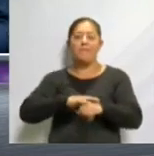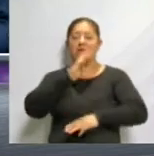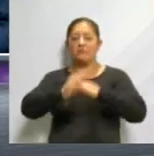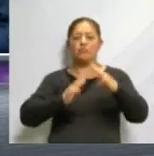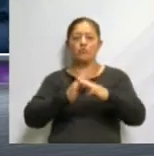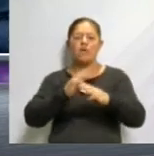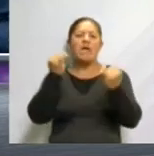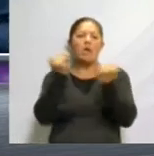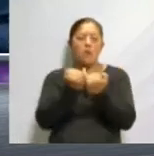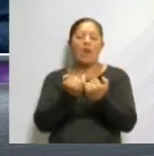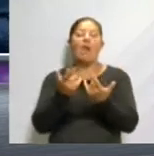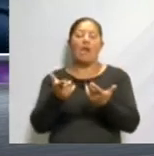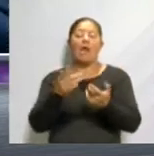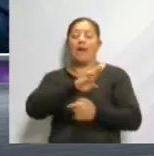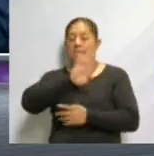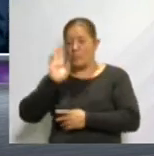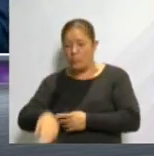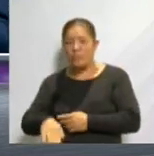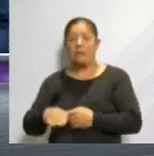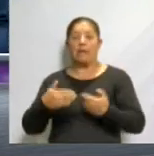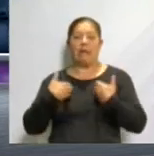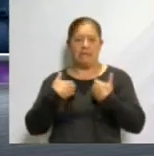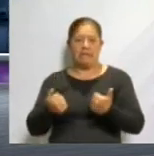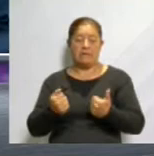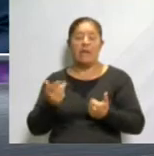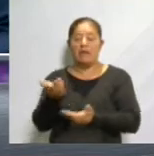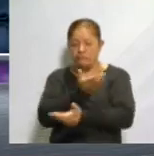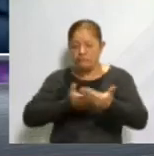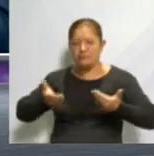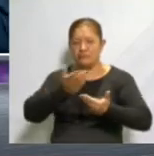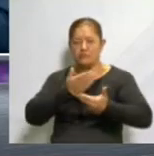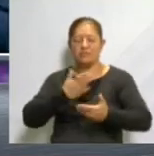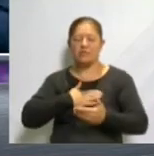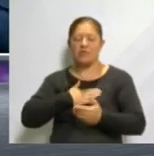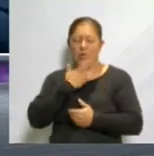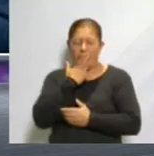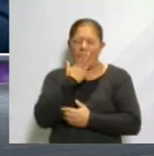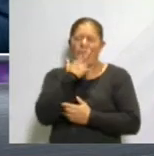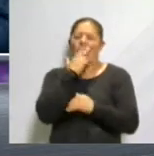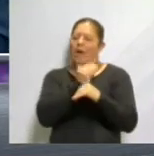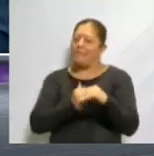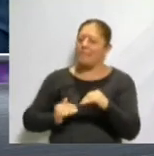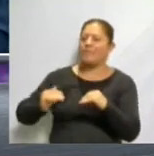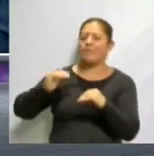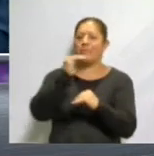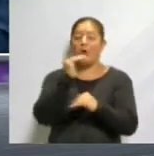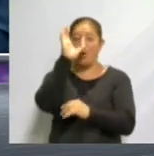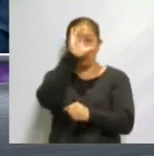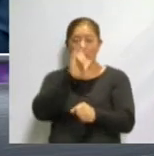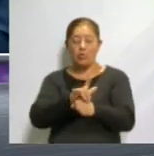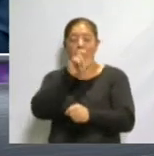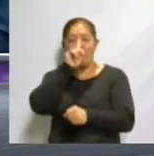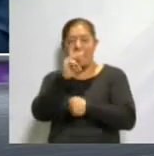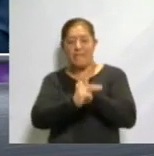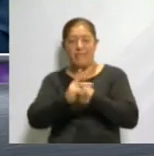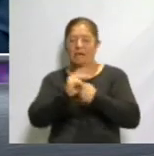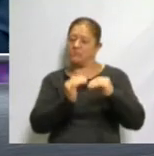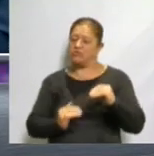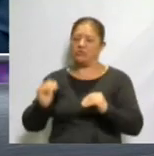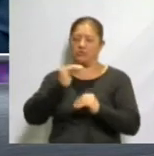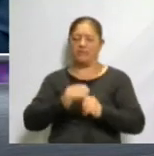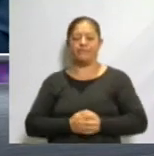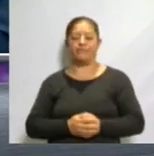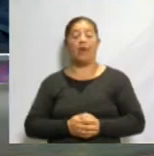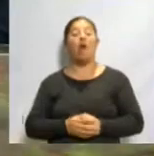muerte en este sentido, y son intercambios que nos enriquecen tanto como cultura como a nivel país. Perfecto, y sobre